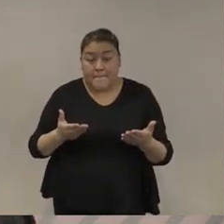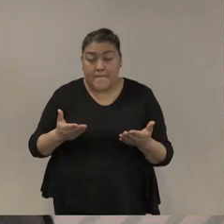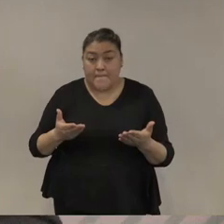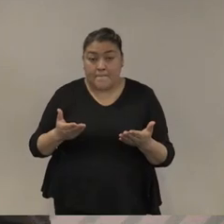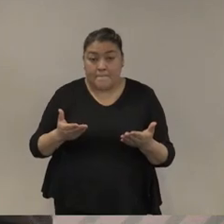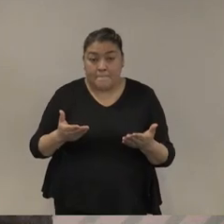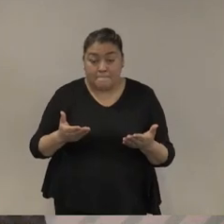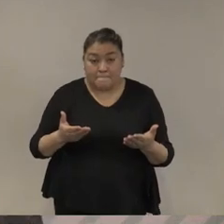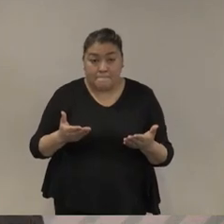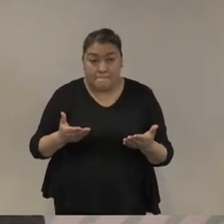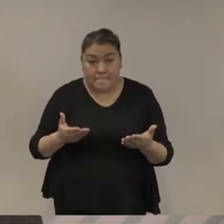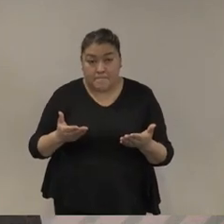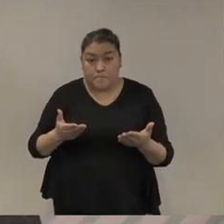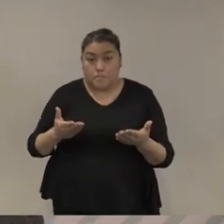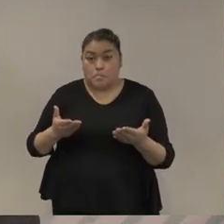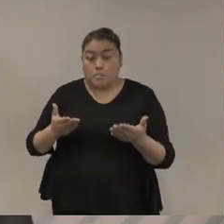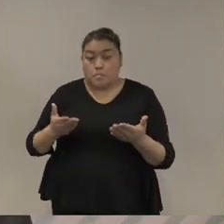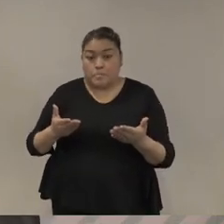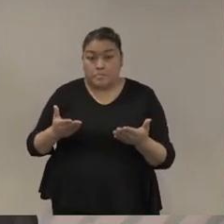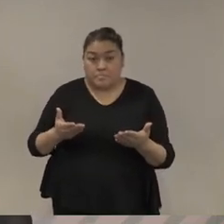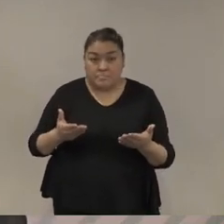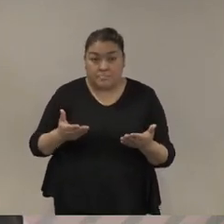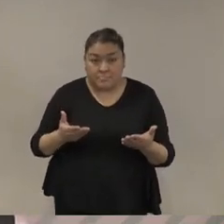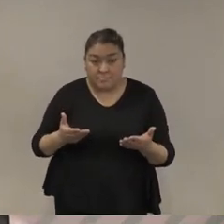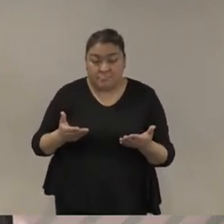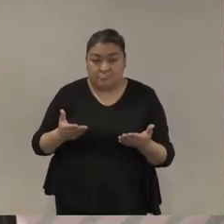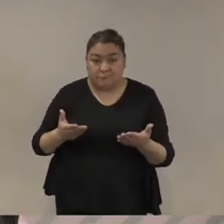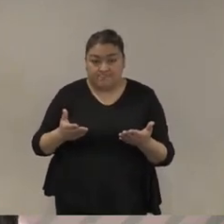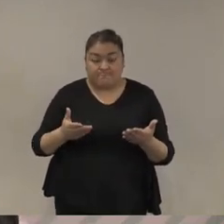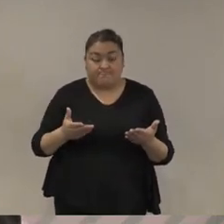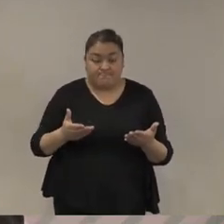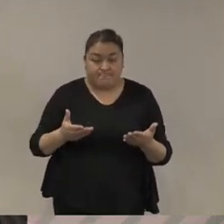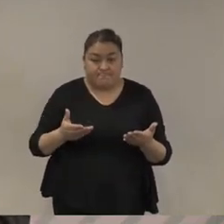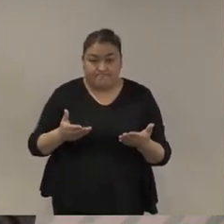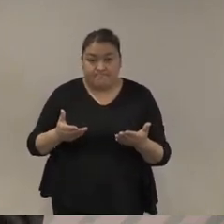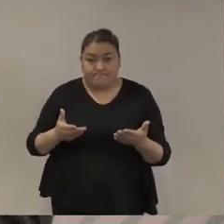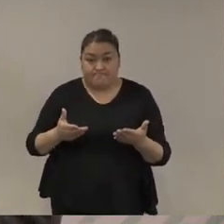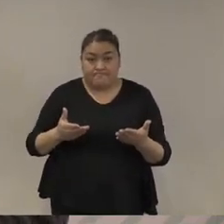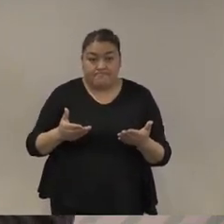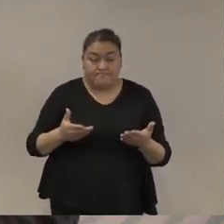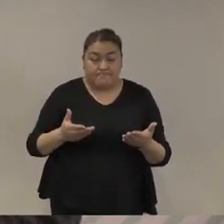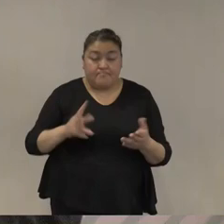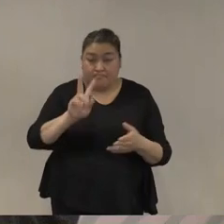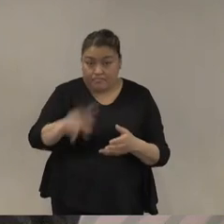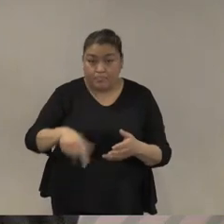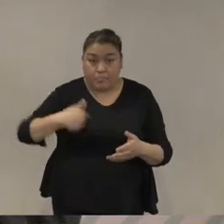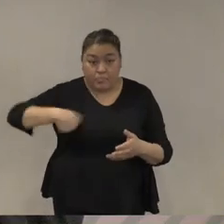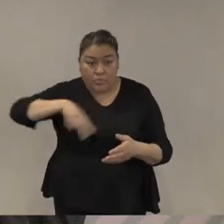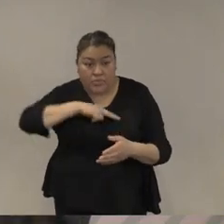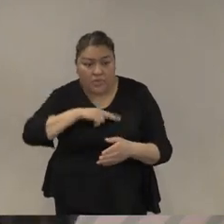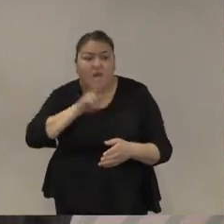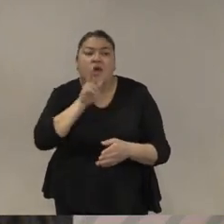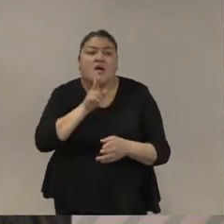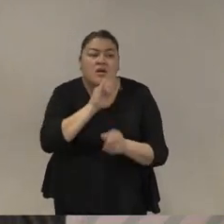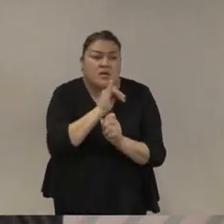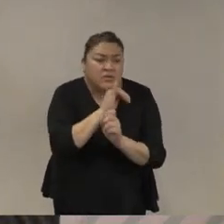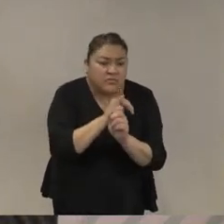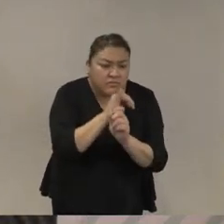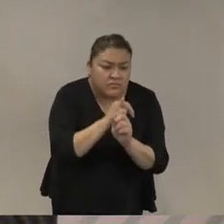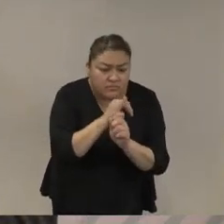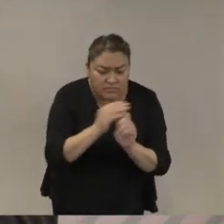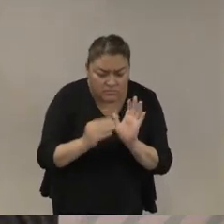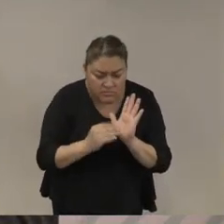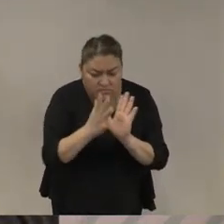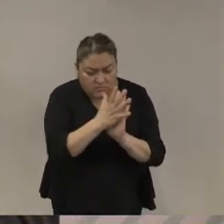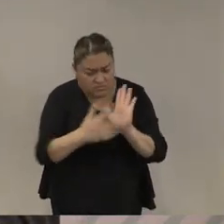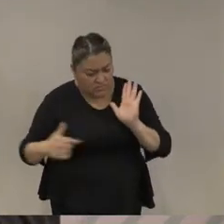sobre la capacidad de dominar la narrativa sobre la capacidad de hacer relevante la evidencia